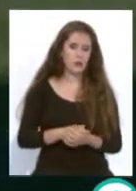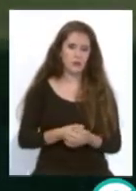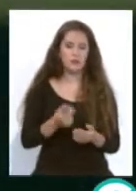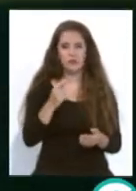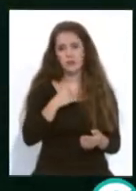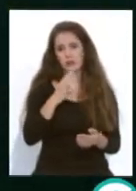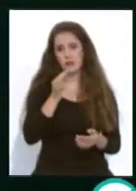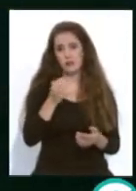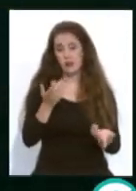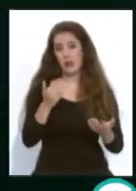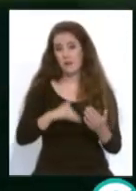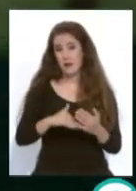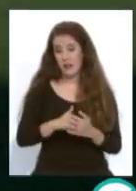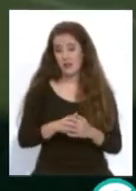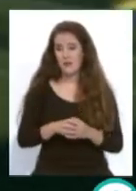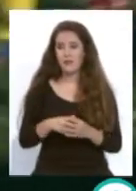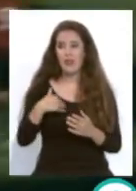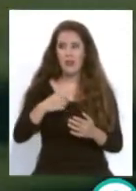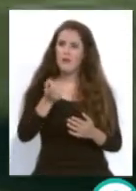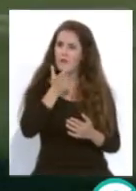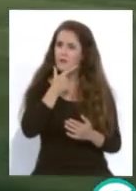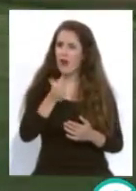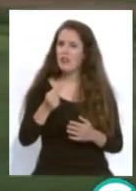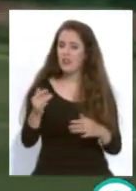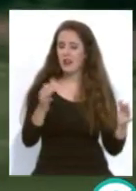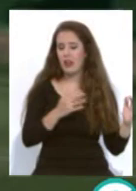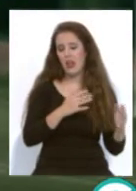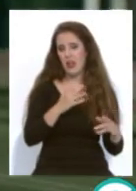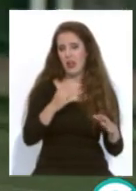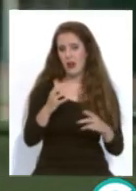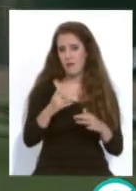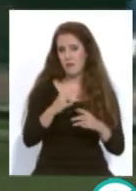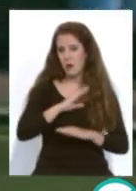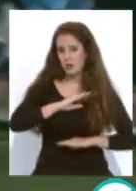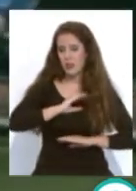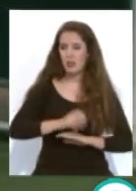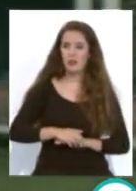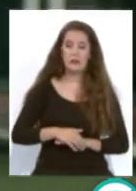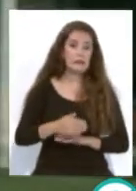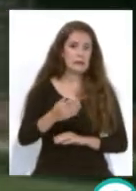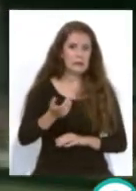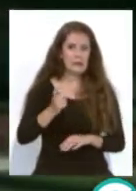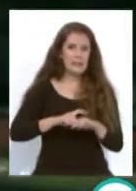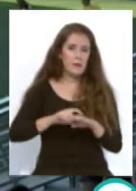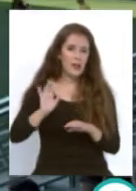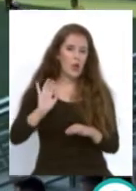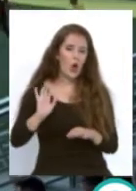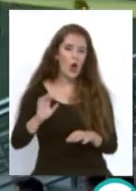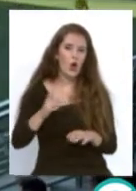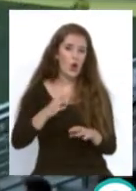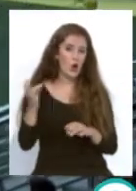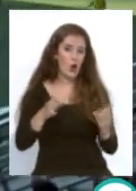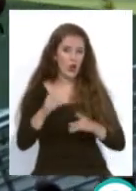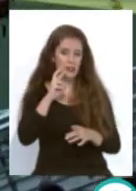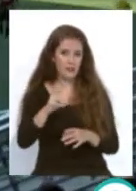éramos chicos decimos es fácil el portero vamos a tirarle de cualquier lado pero son los típicos goles que se ven en los equipos ahora de Alevine